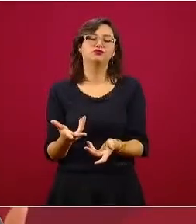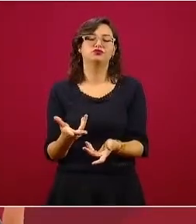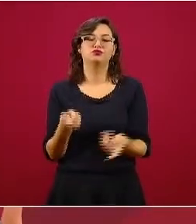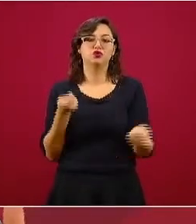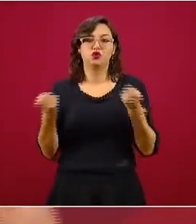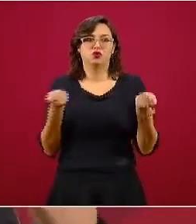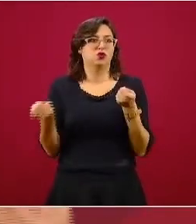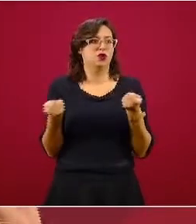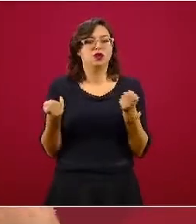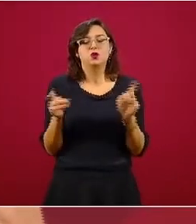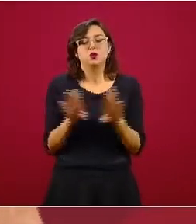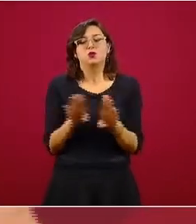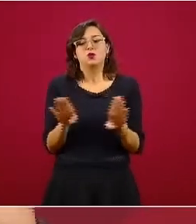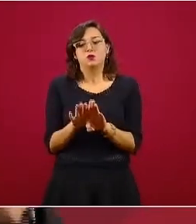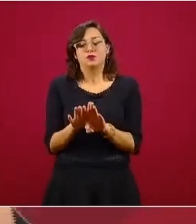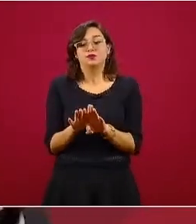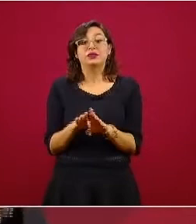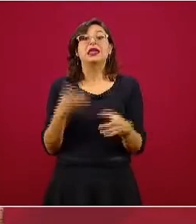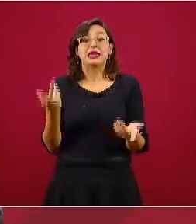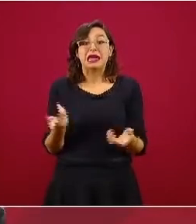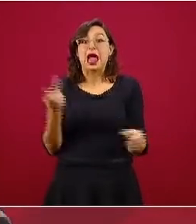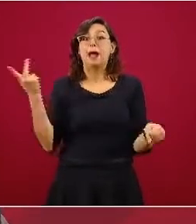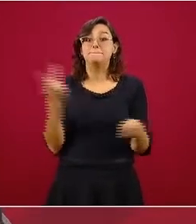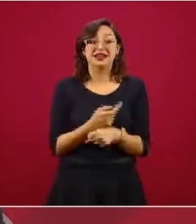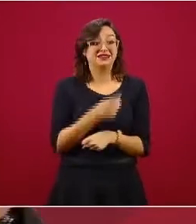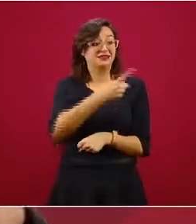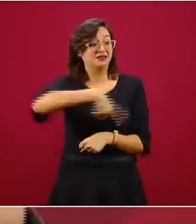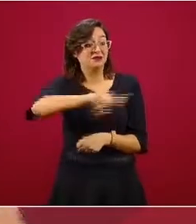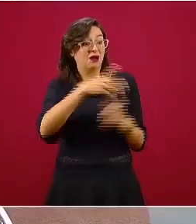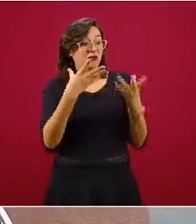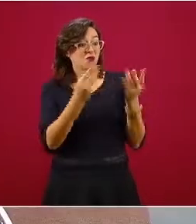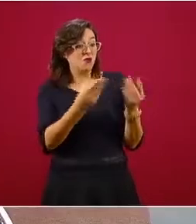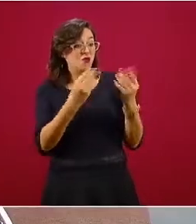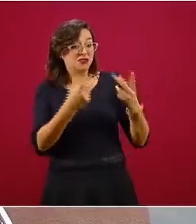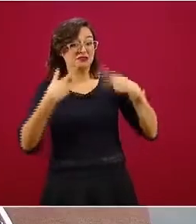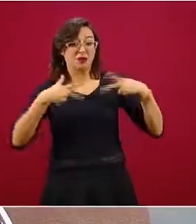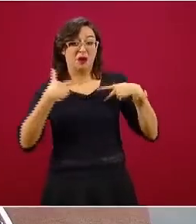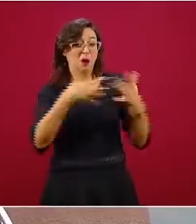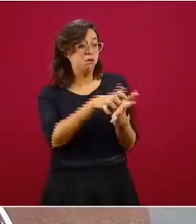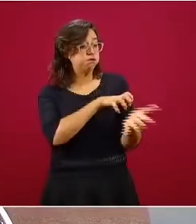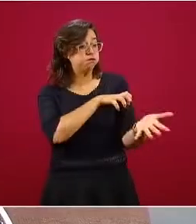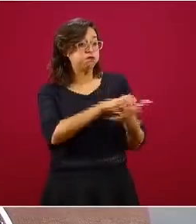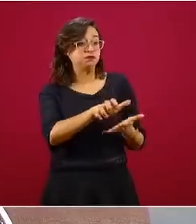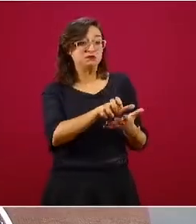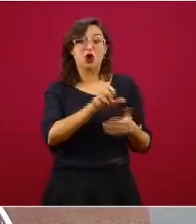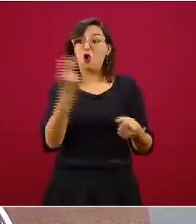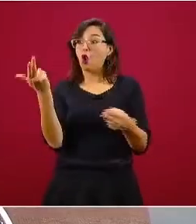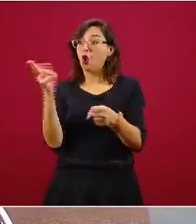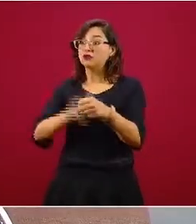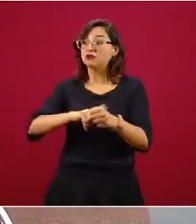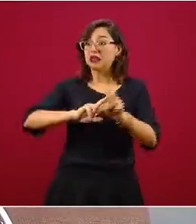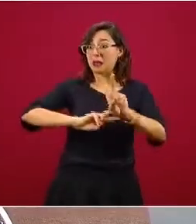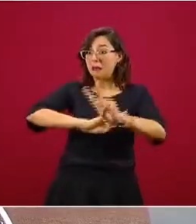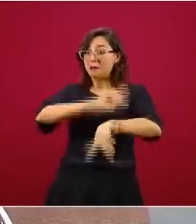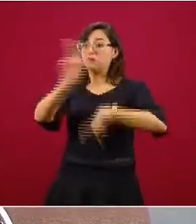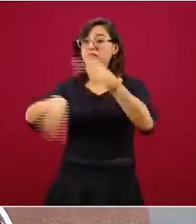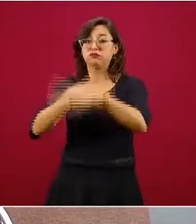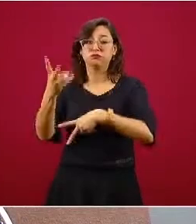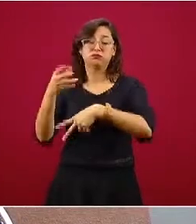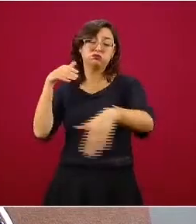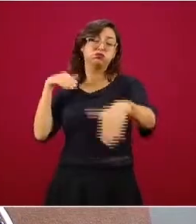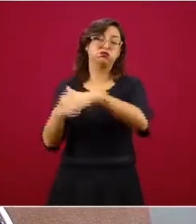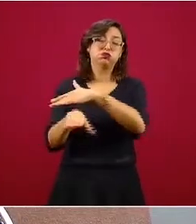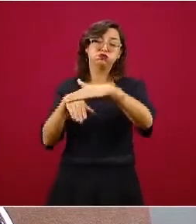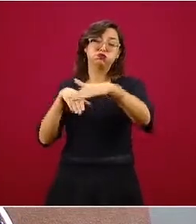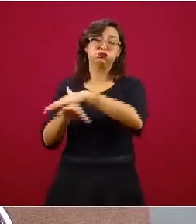Y además estarían ocupando espacios de atención, que obviamente merece todo mundo, absolutamente todo